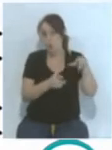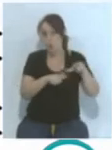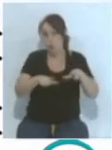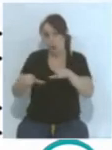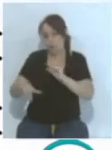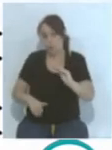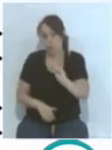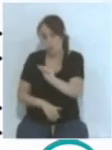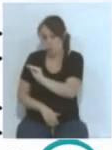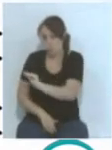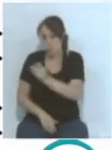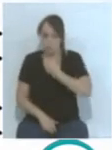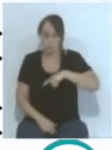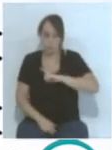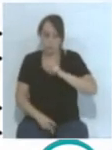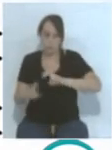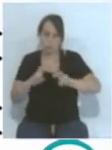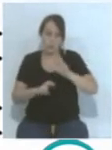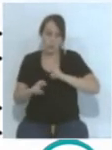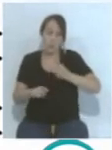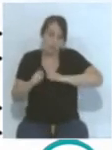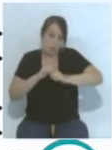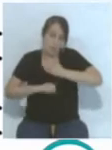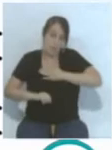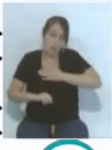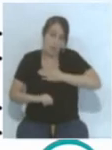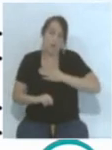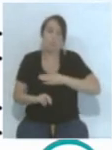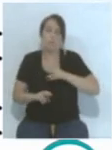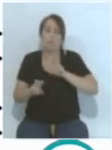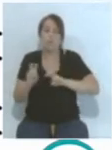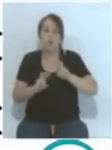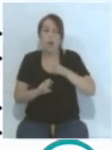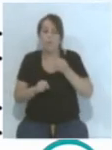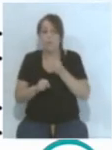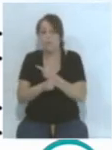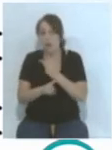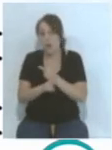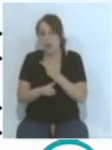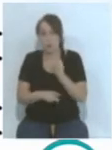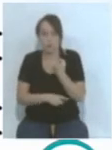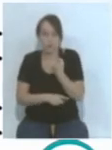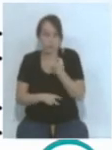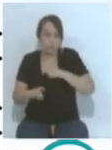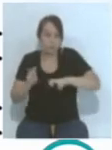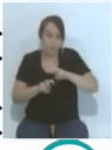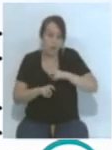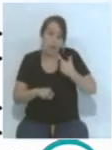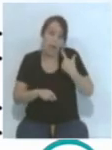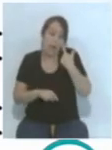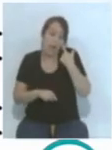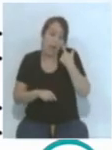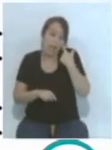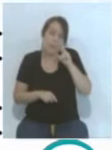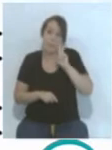y tal. Nosotros buscamos, la mía buscó un bar y por tal de verlo junto,